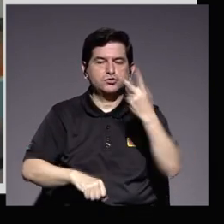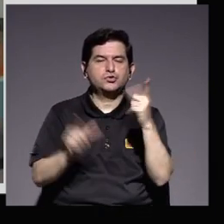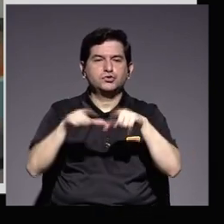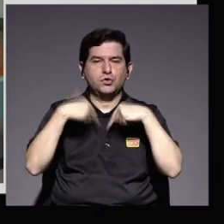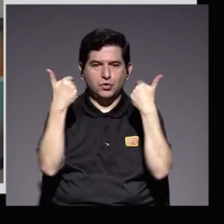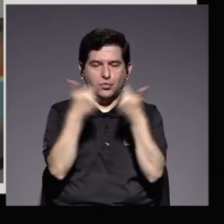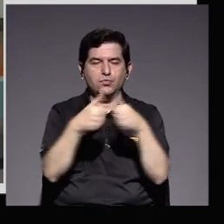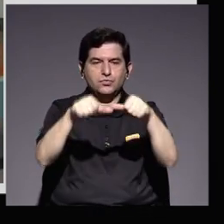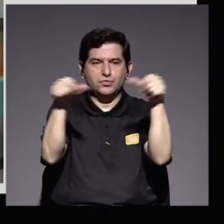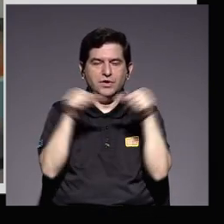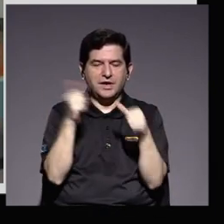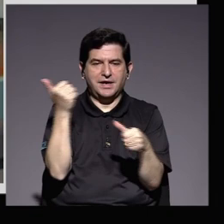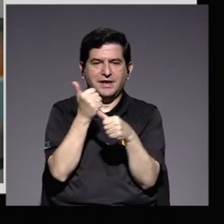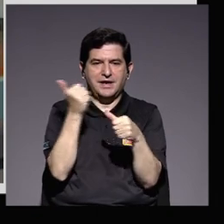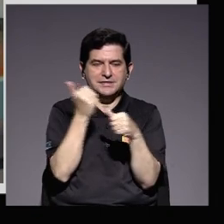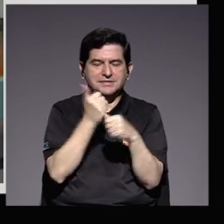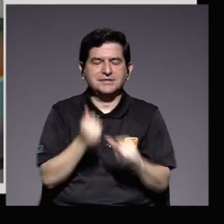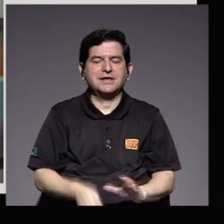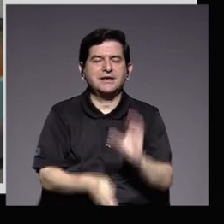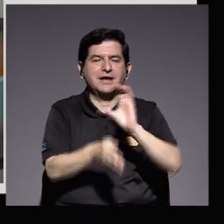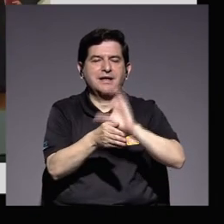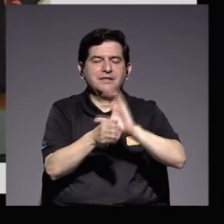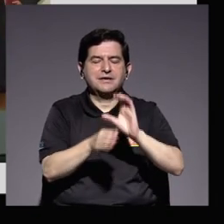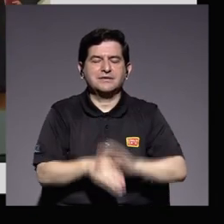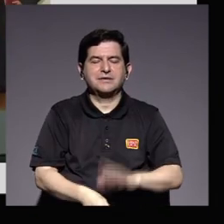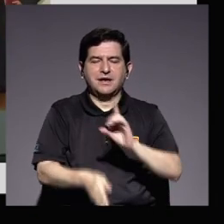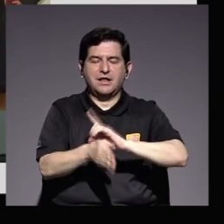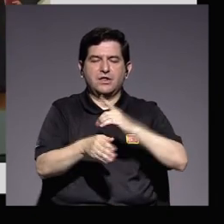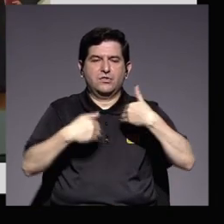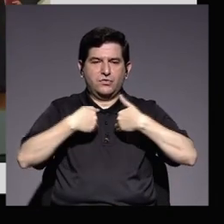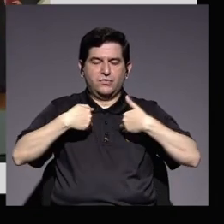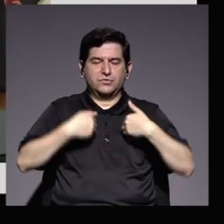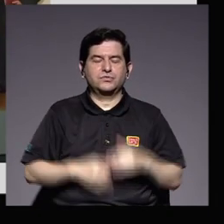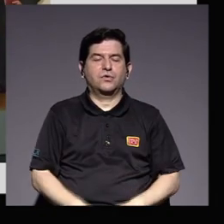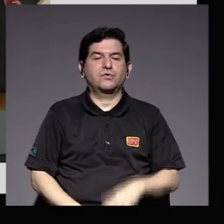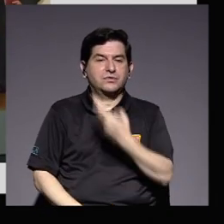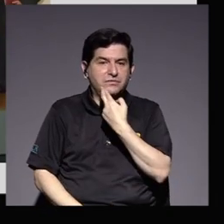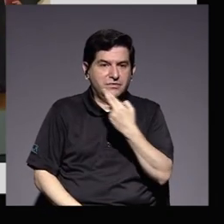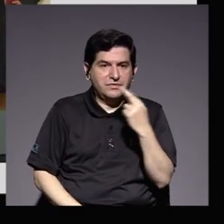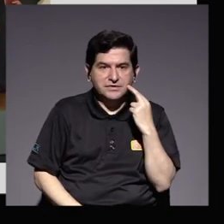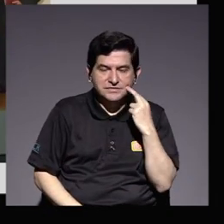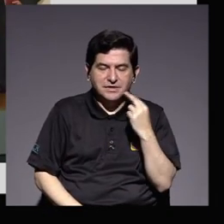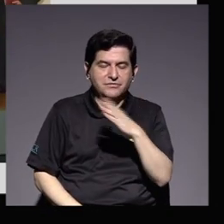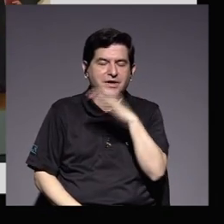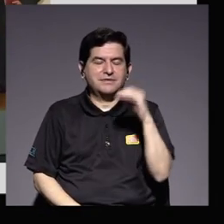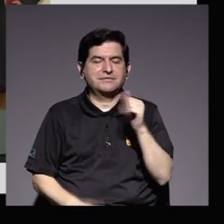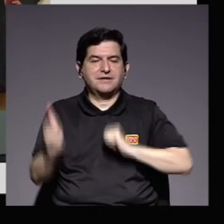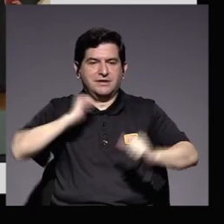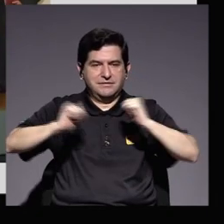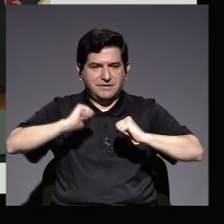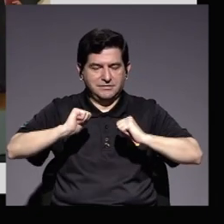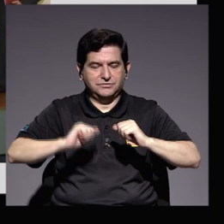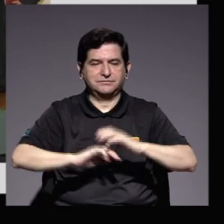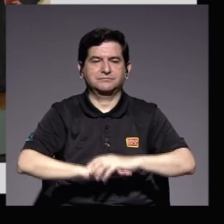grupo en las áreas de asistentes de clínicas veterinarias asistentes de restaurante y asistentes de teatro